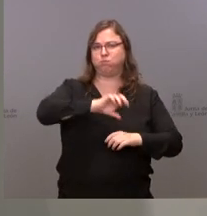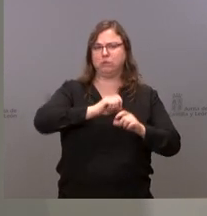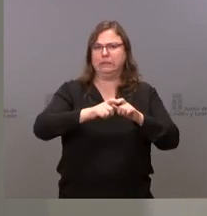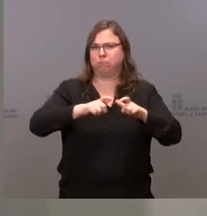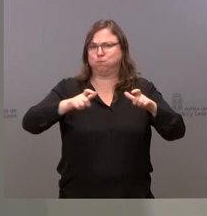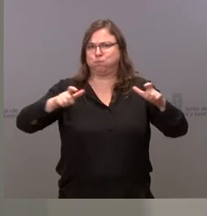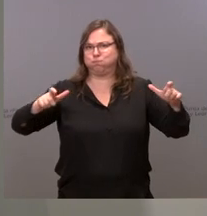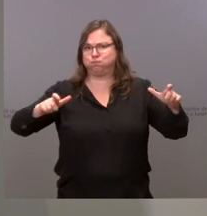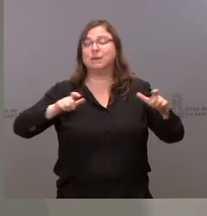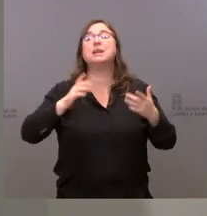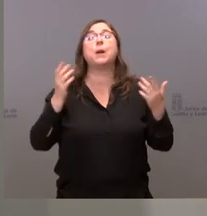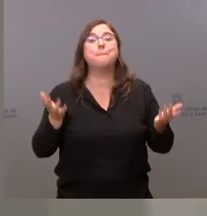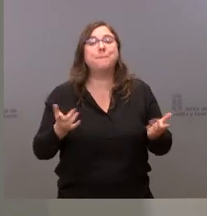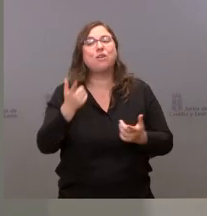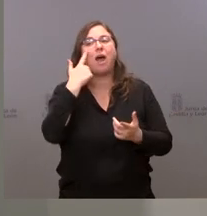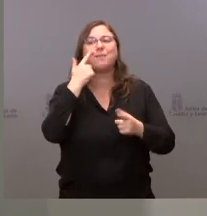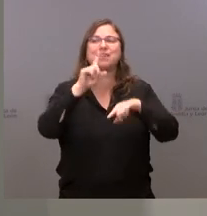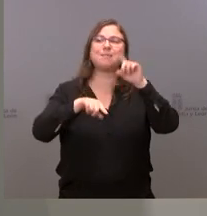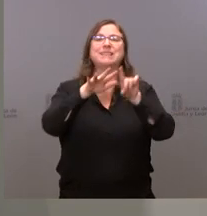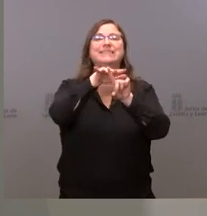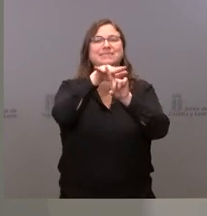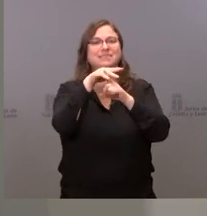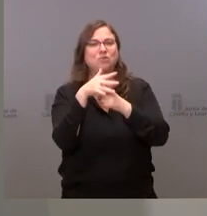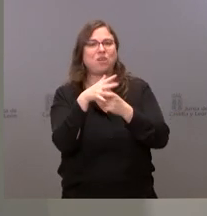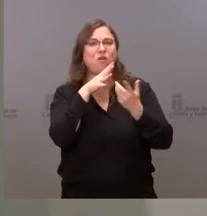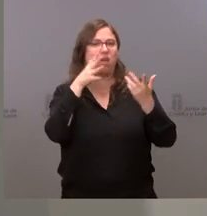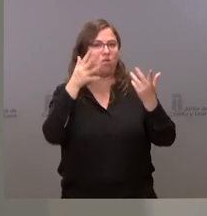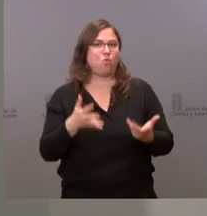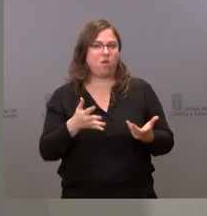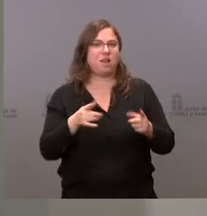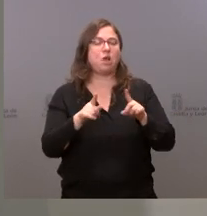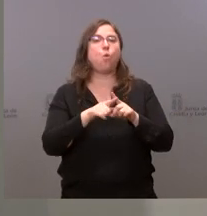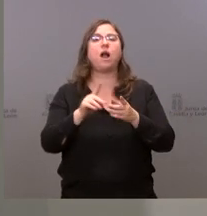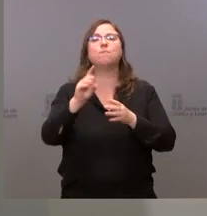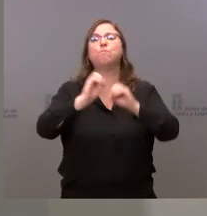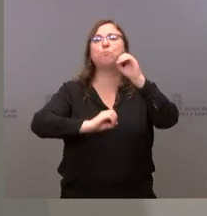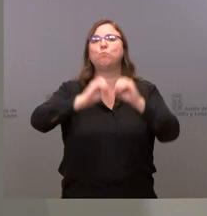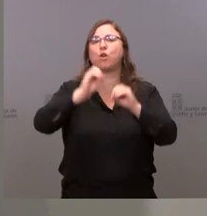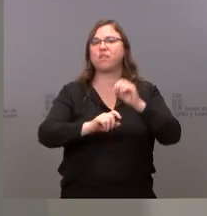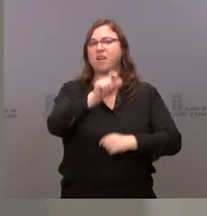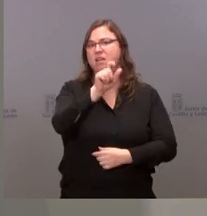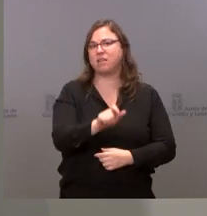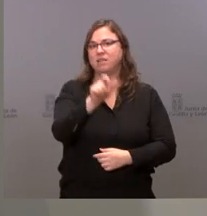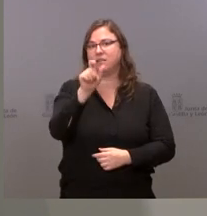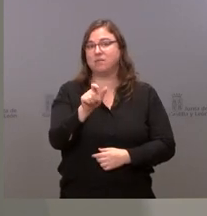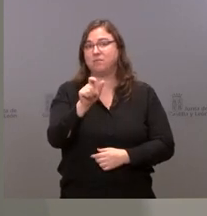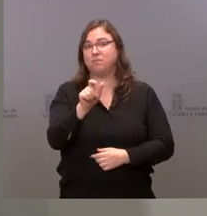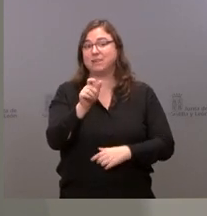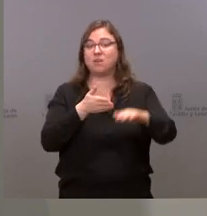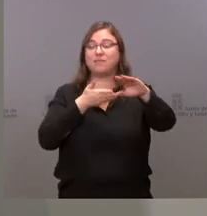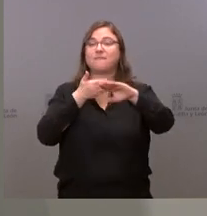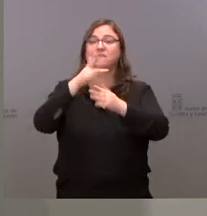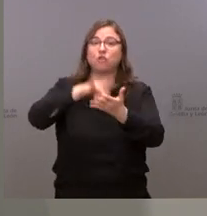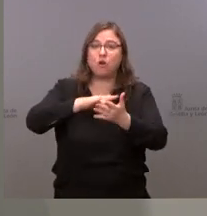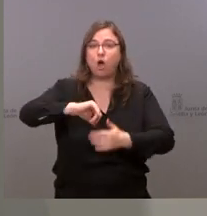pero hay que verlos en el contexto general del volumen de personas que se incorporan a los hospitales